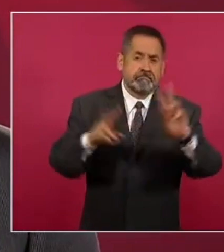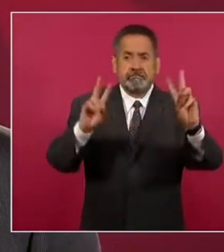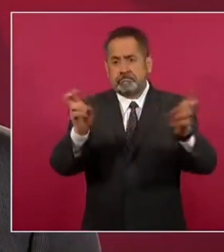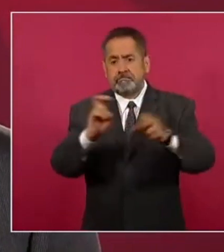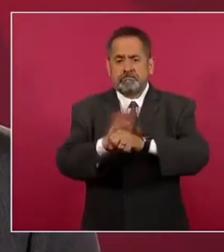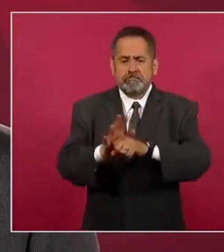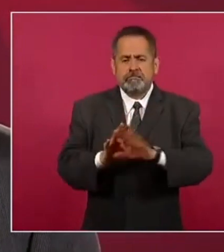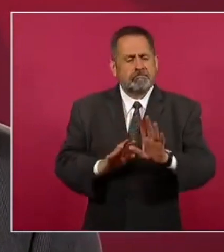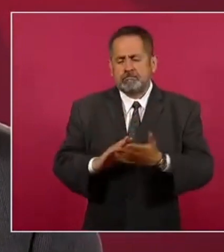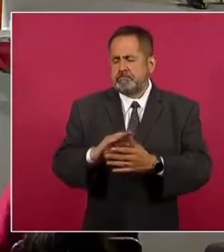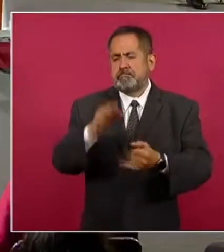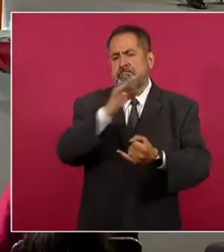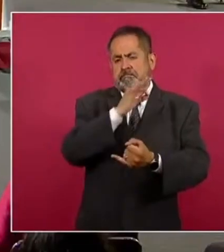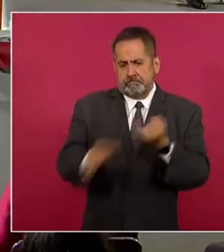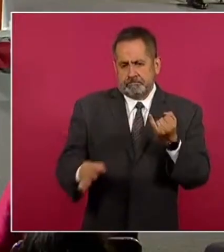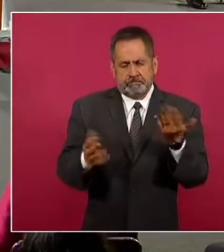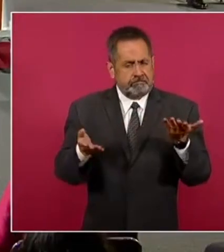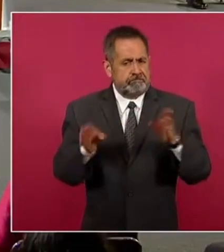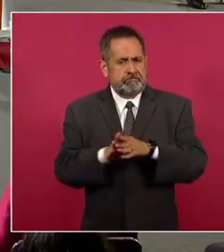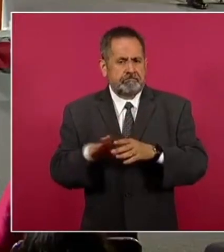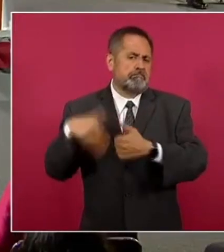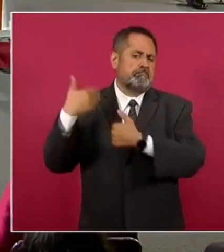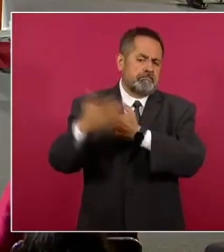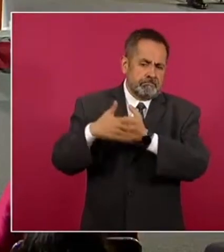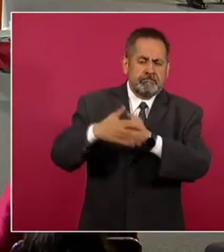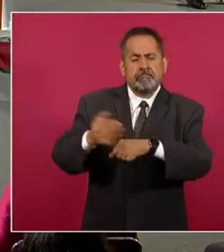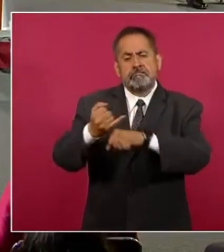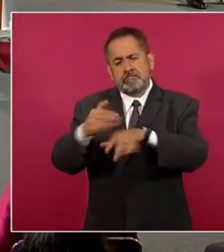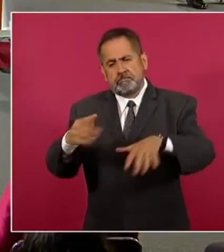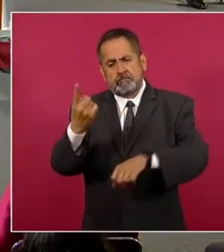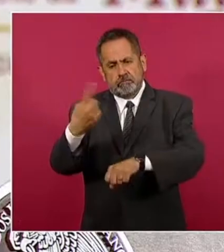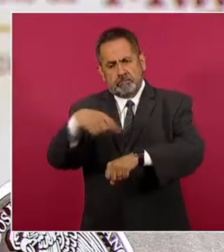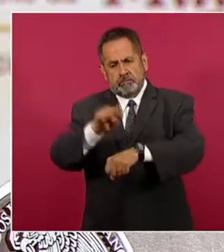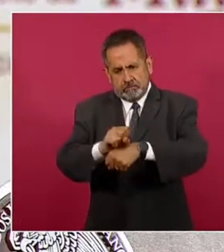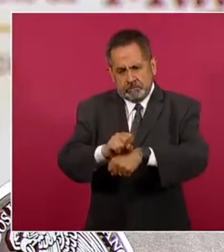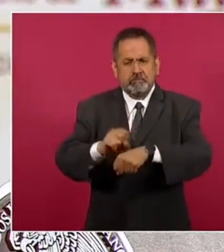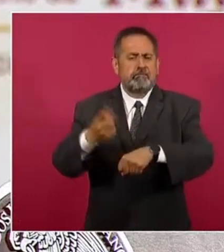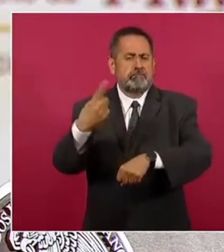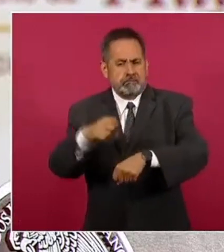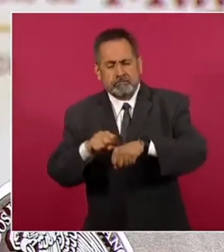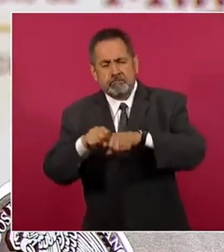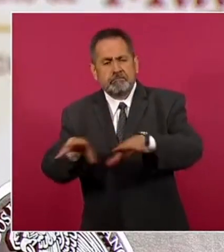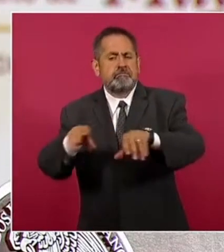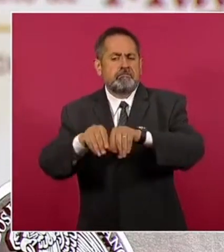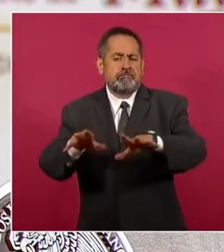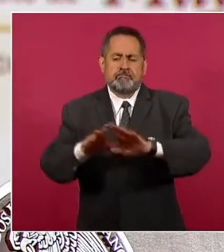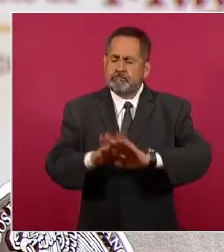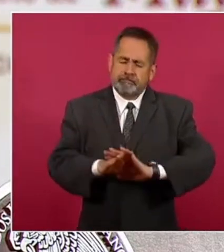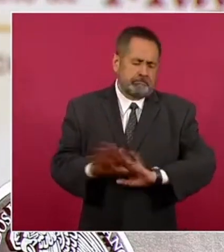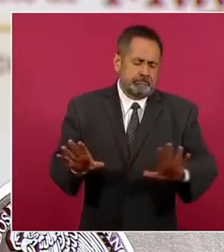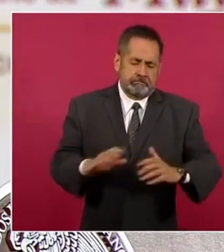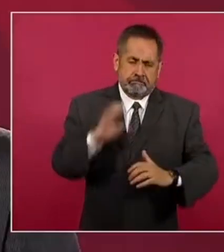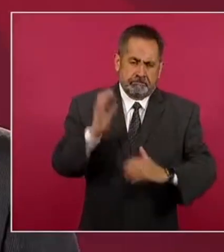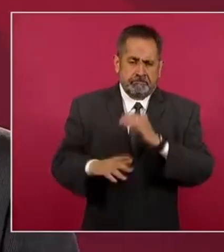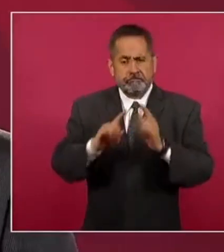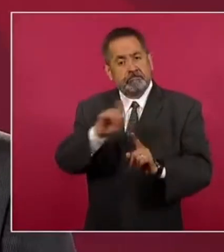Publicaremos el boletín informativo ya con periodicidad semanal y, por supuesto, el trabajo detrás de la cortina